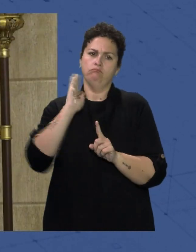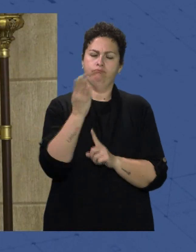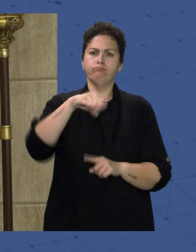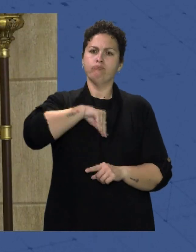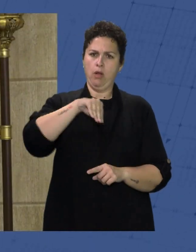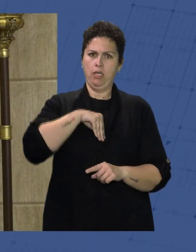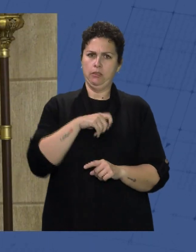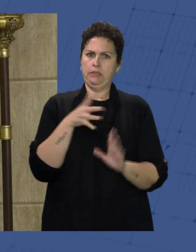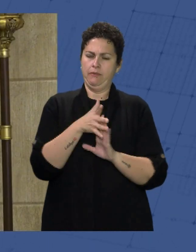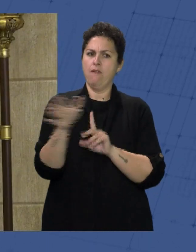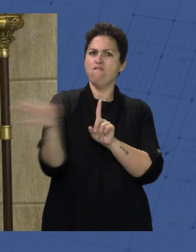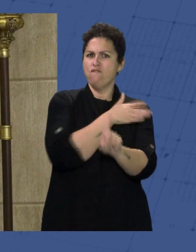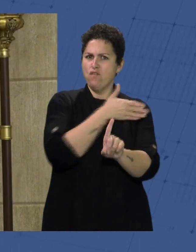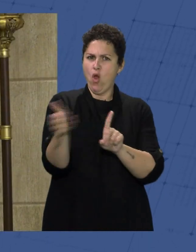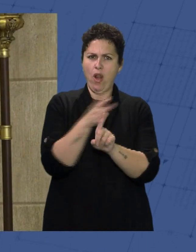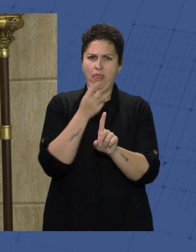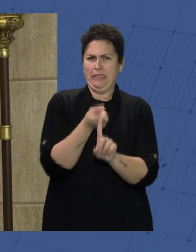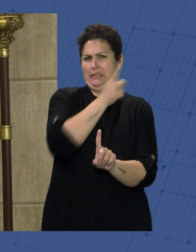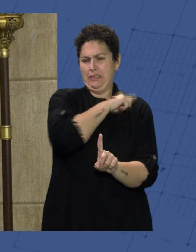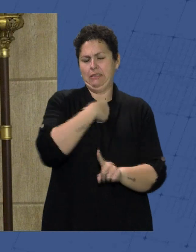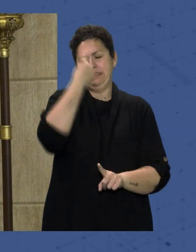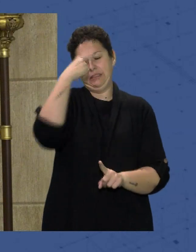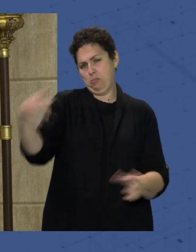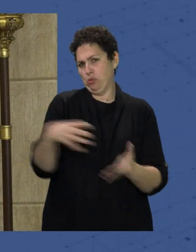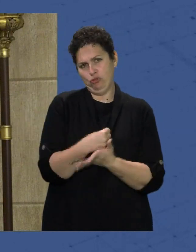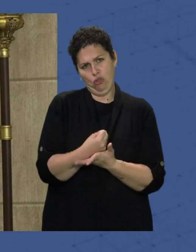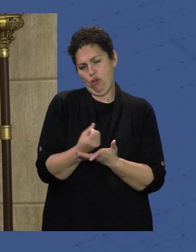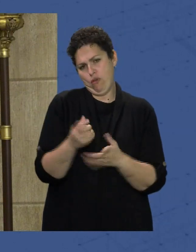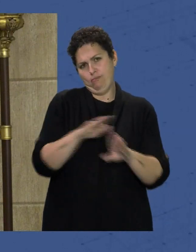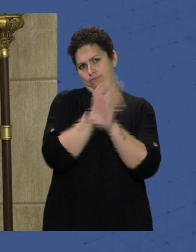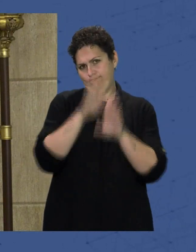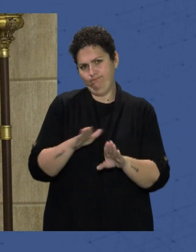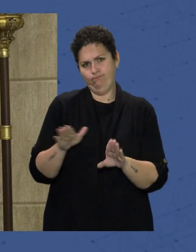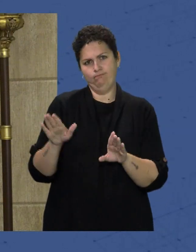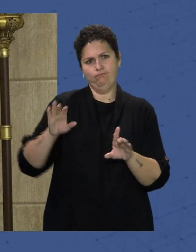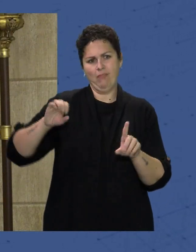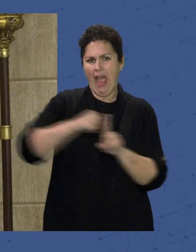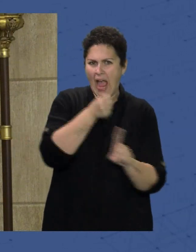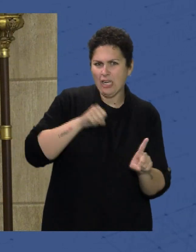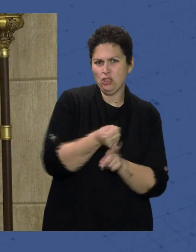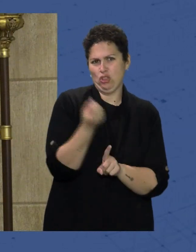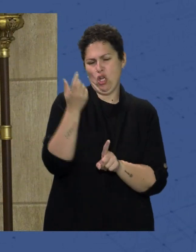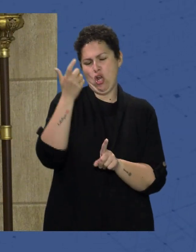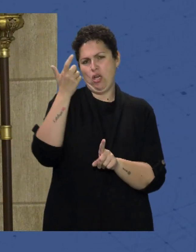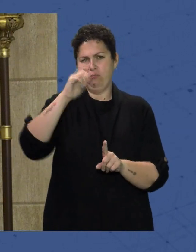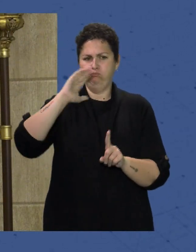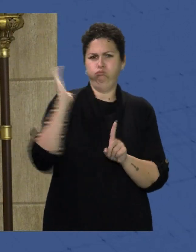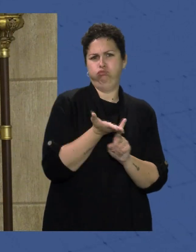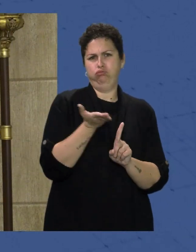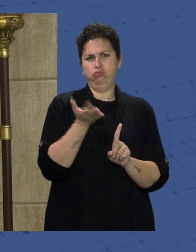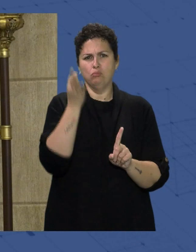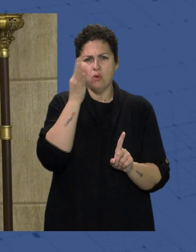De extrema violencia Que por supuesto Ya sabemos Que acaban Con agresiones Sobre las mujeres Cosas Que es absolutamente